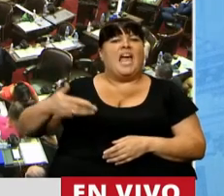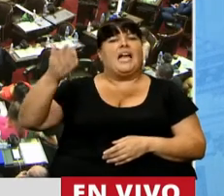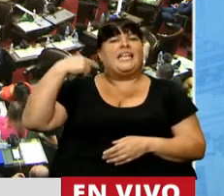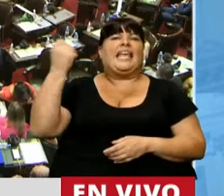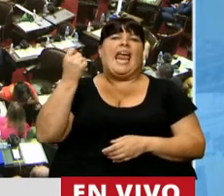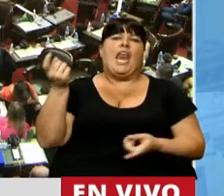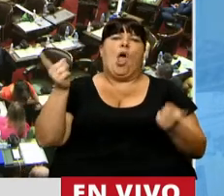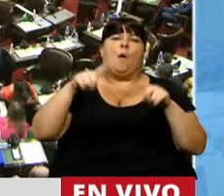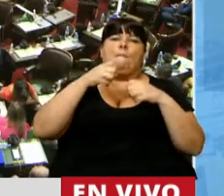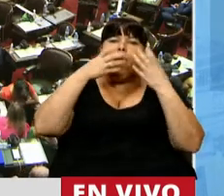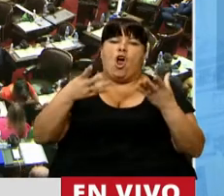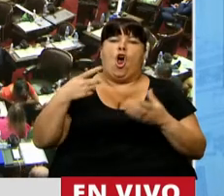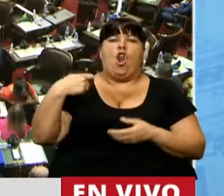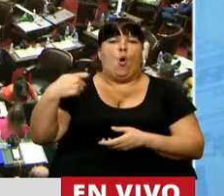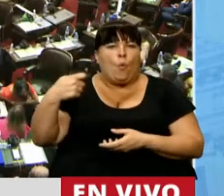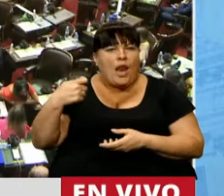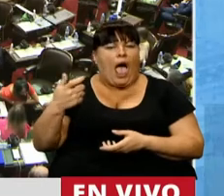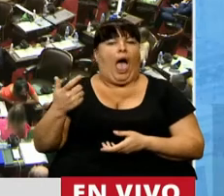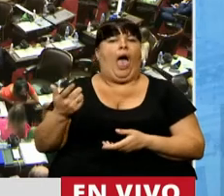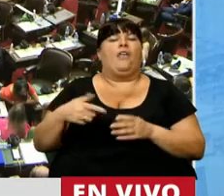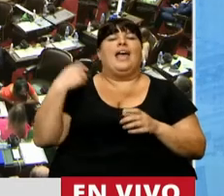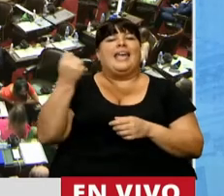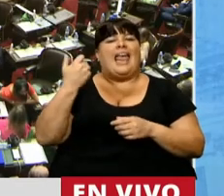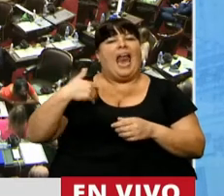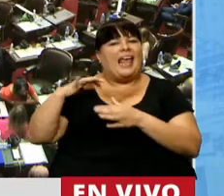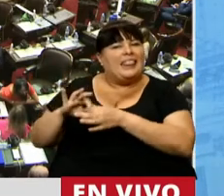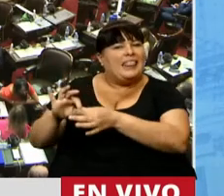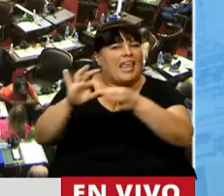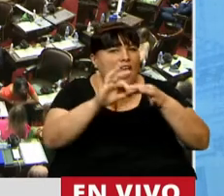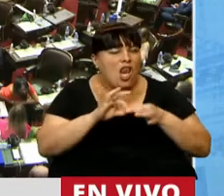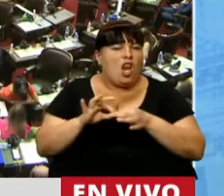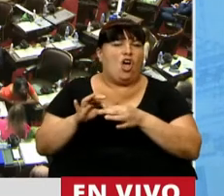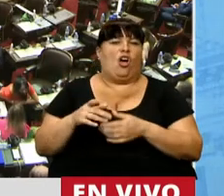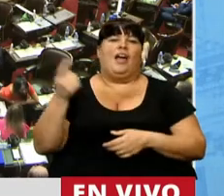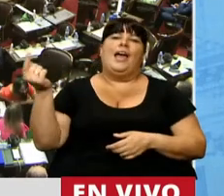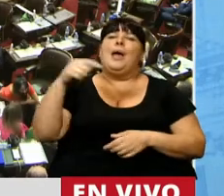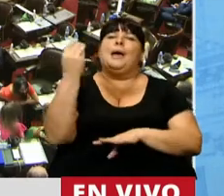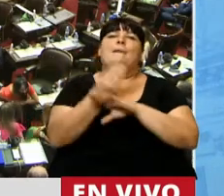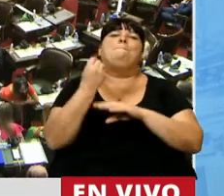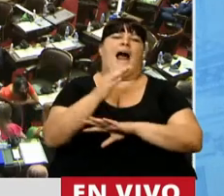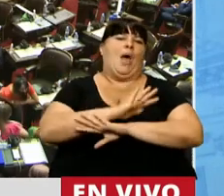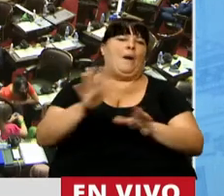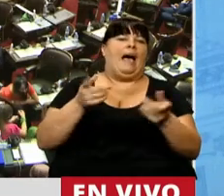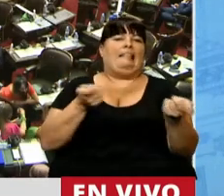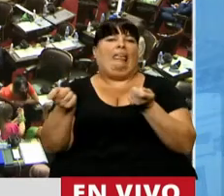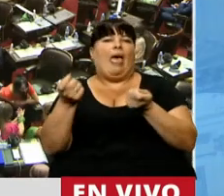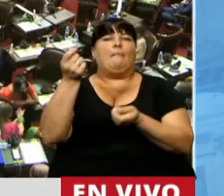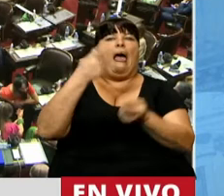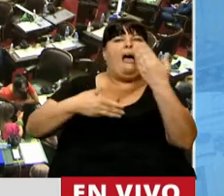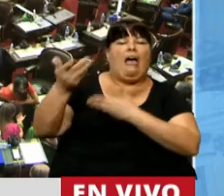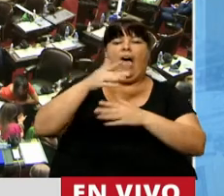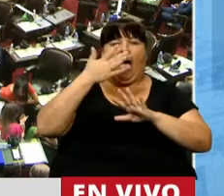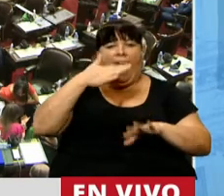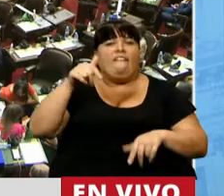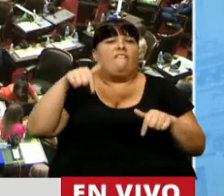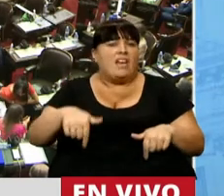recomponer los saberes jubilatorios, que venía a unir a los argentinos, que venía a terminar con la especulación financiera y